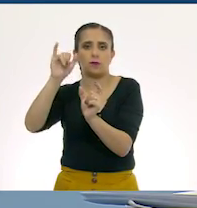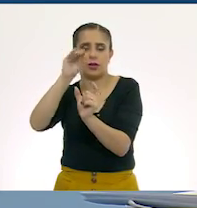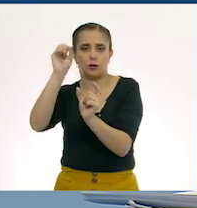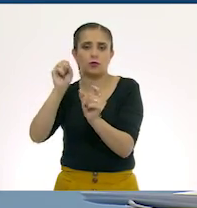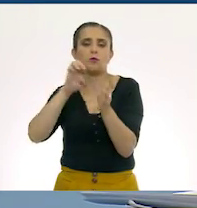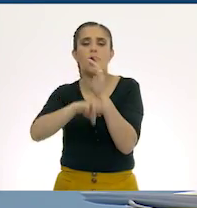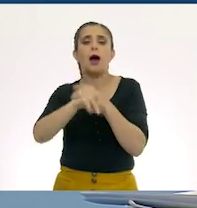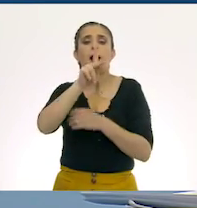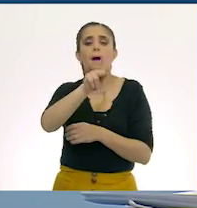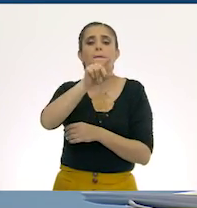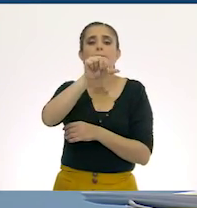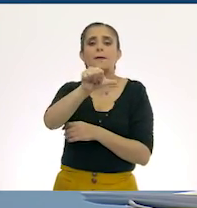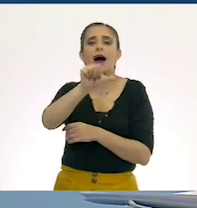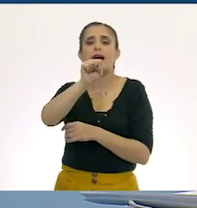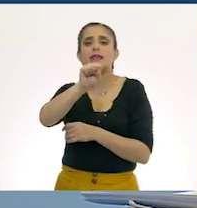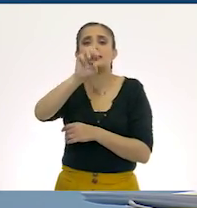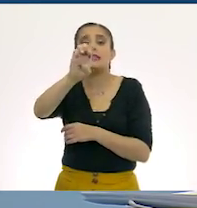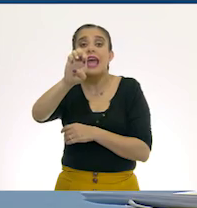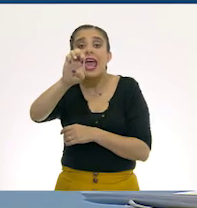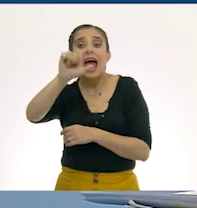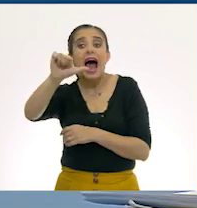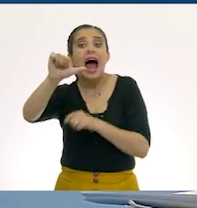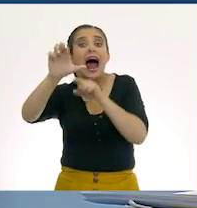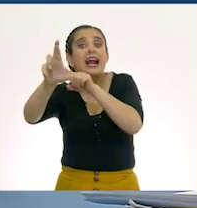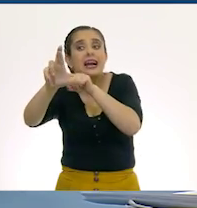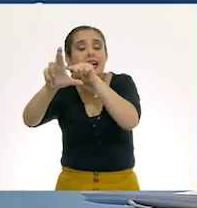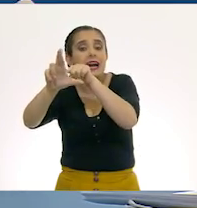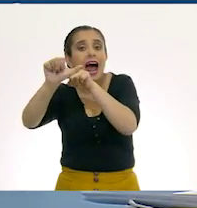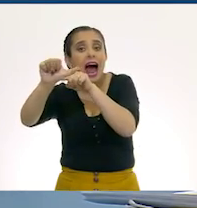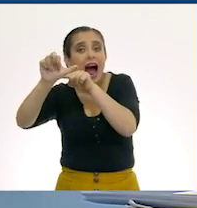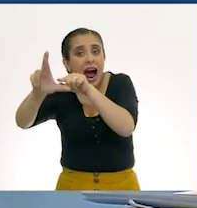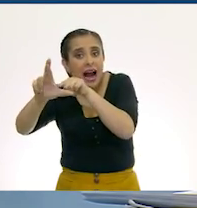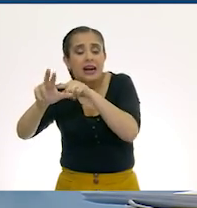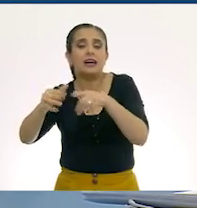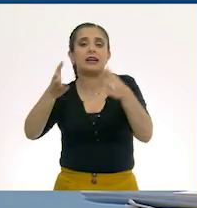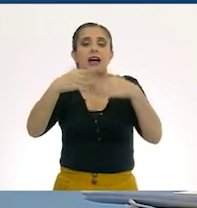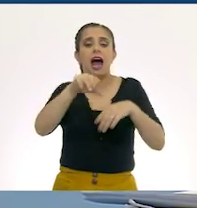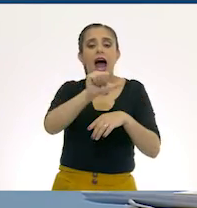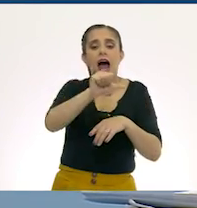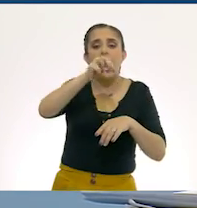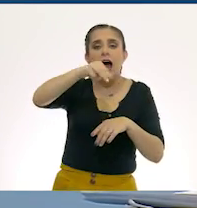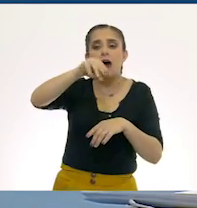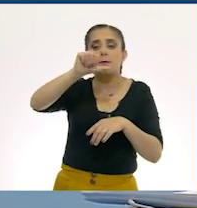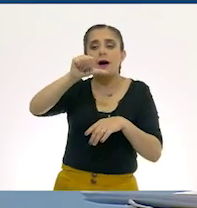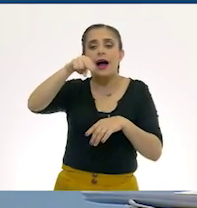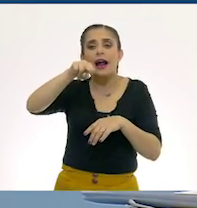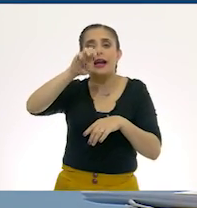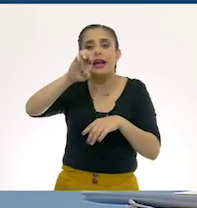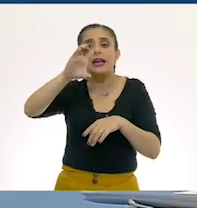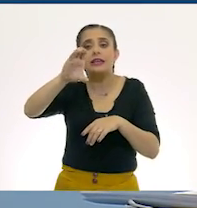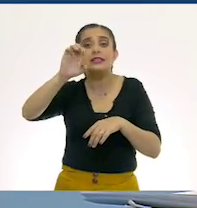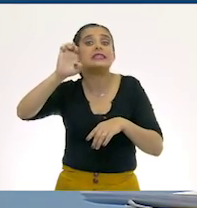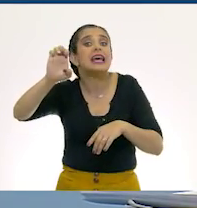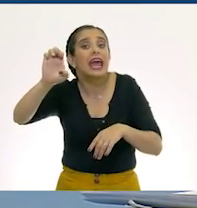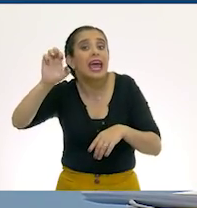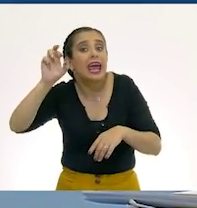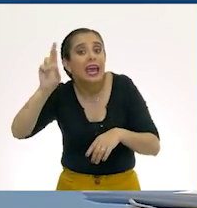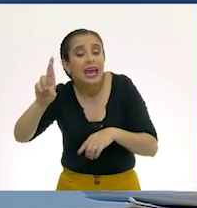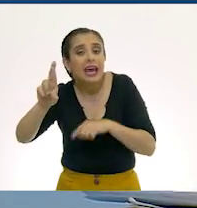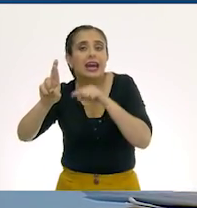pasear, o amanecer, o identificar,